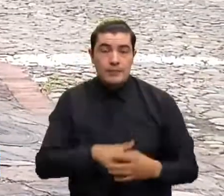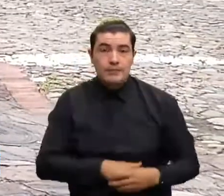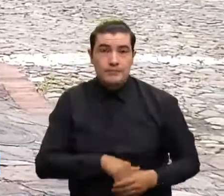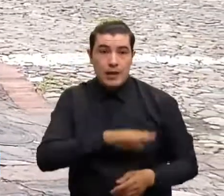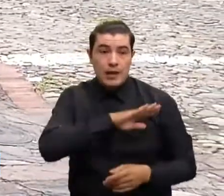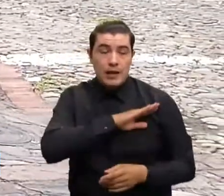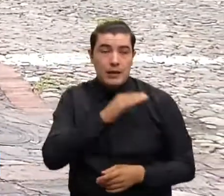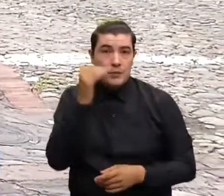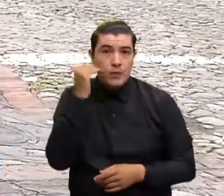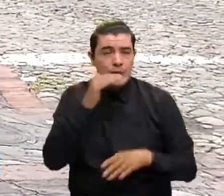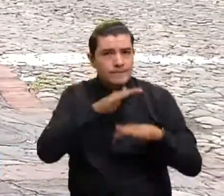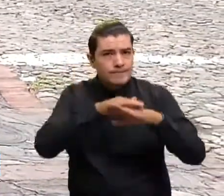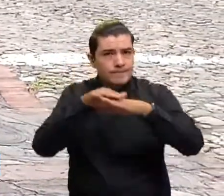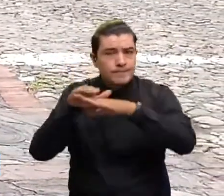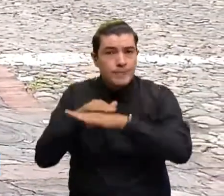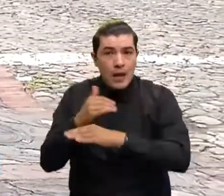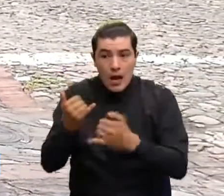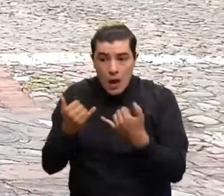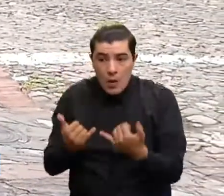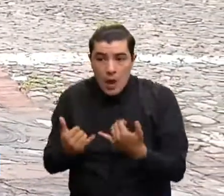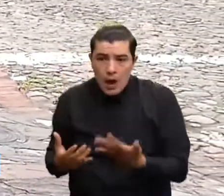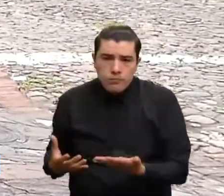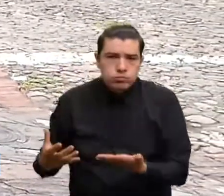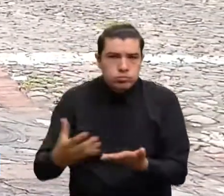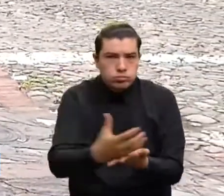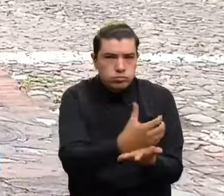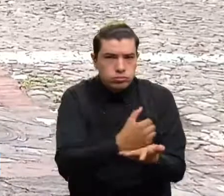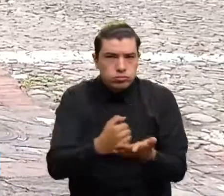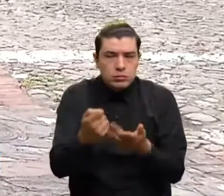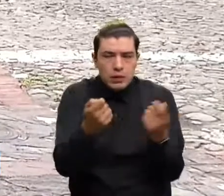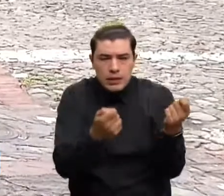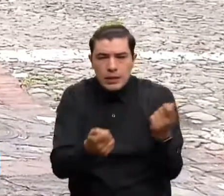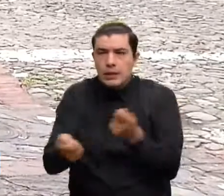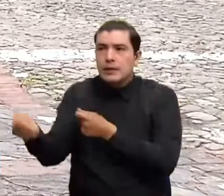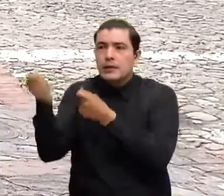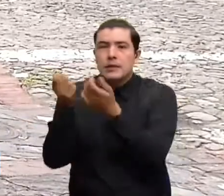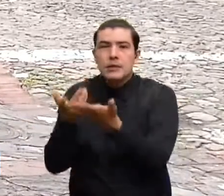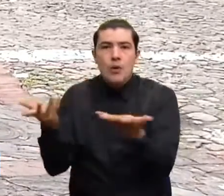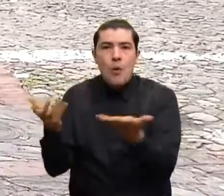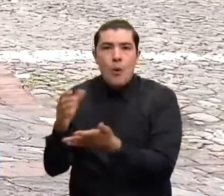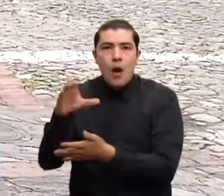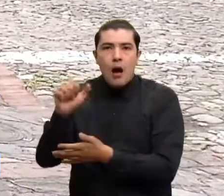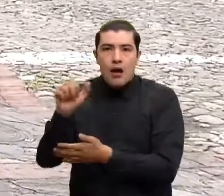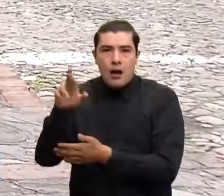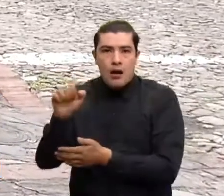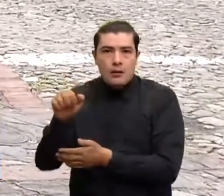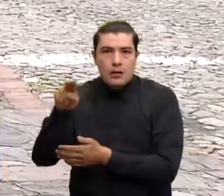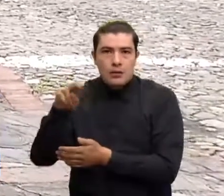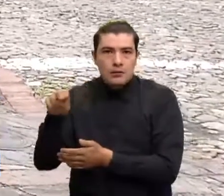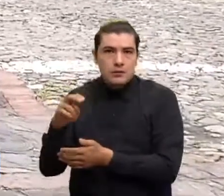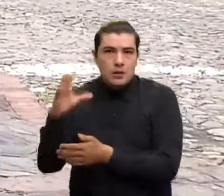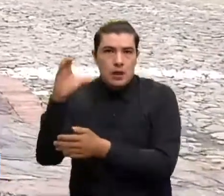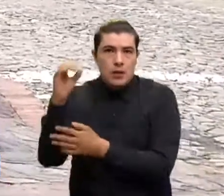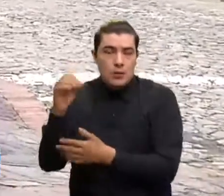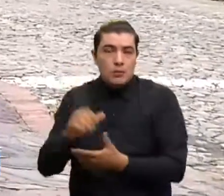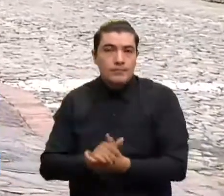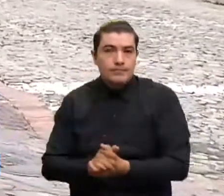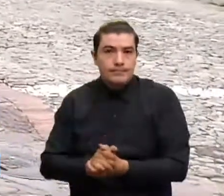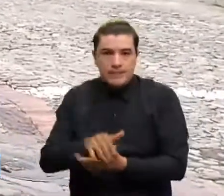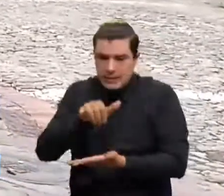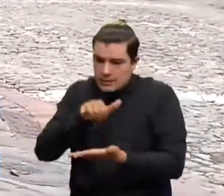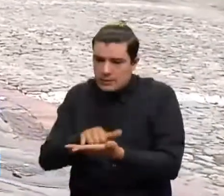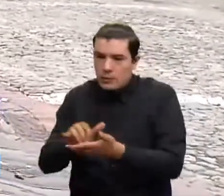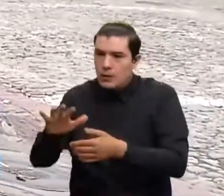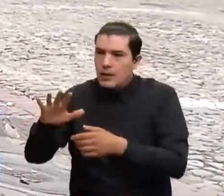advertido que las basuras, a partir de hoy, serán recogidas y llevadas al carrasco. Sería ya el quinto municipio que lleva